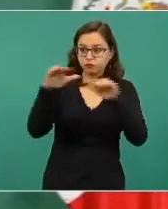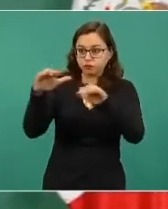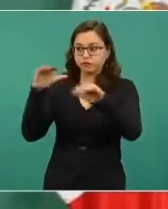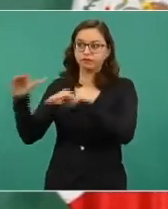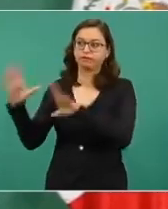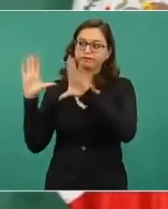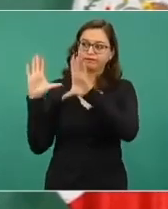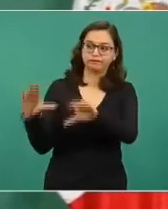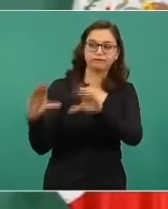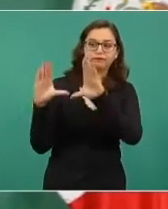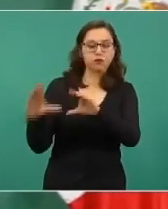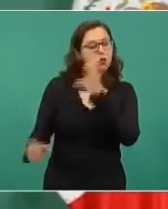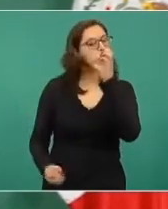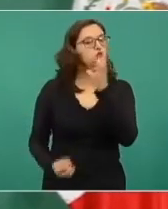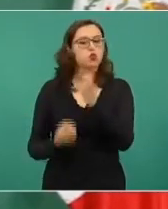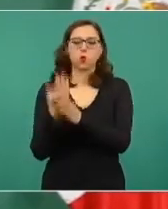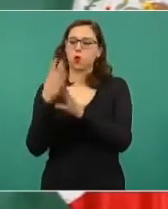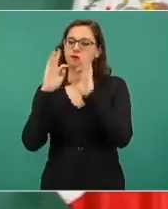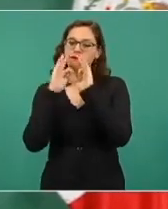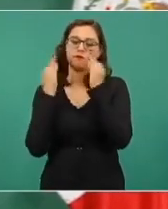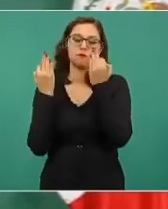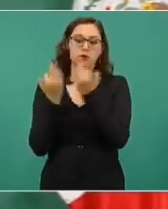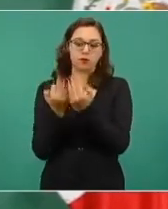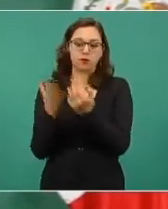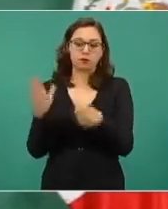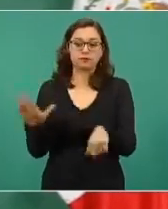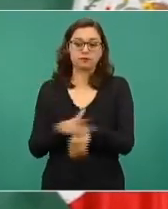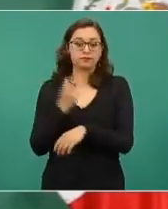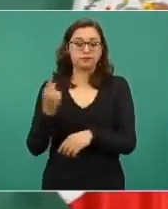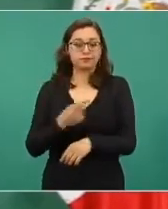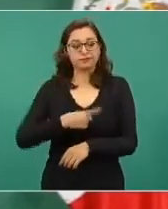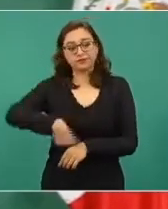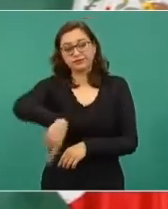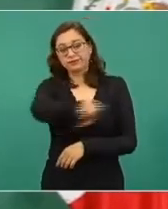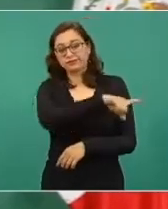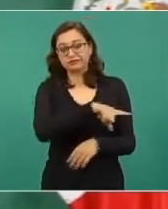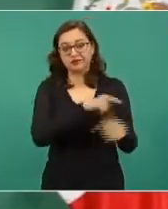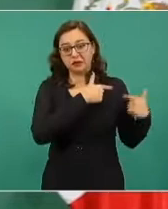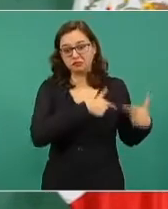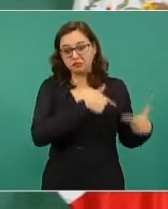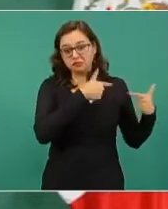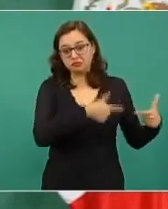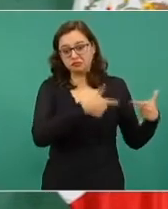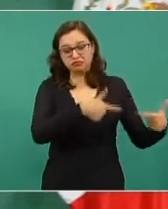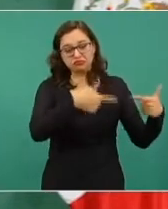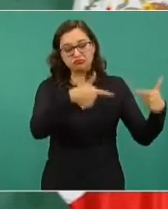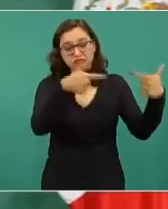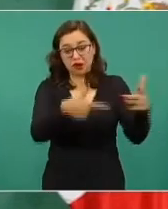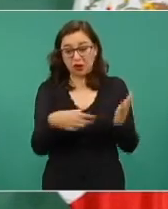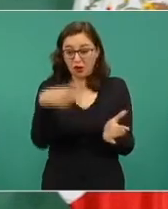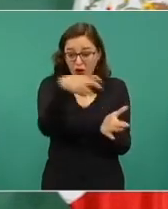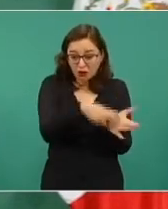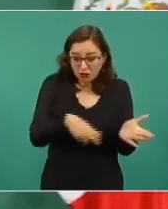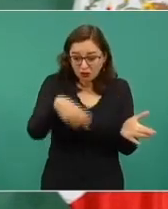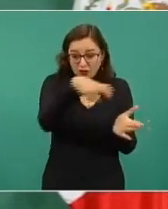porque ya hay estas generaciones que está muy difícil